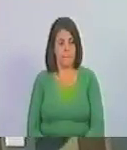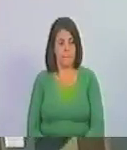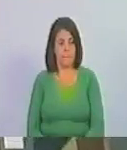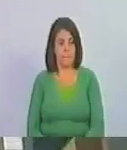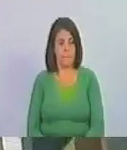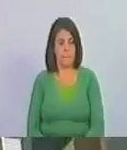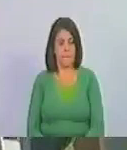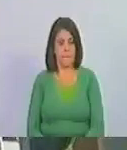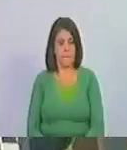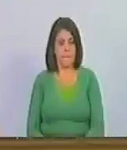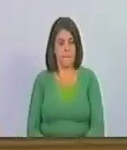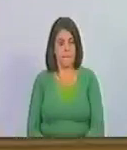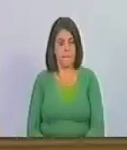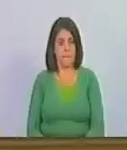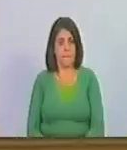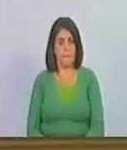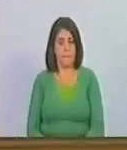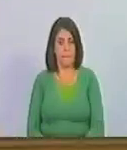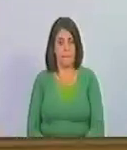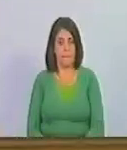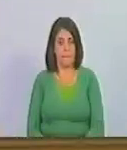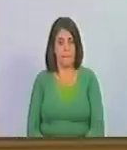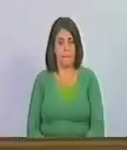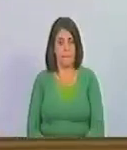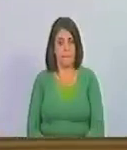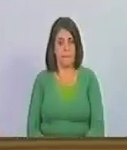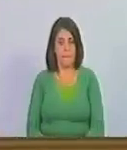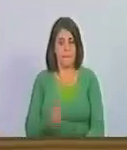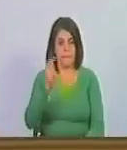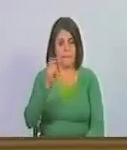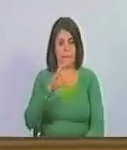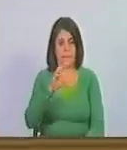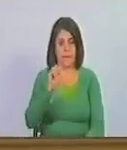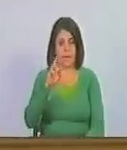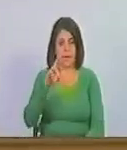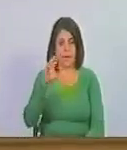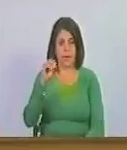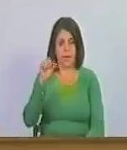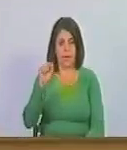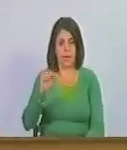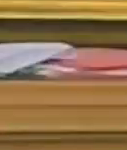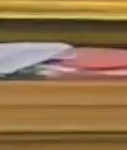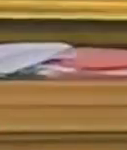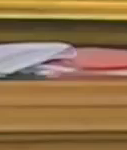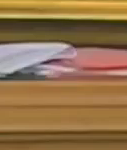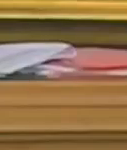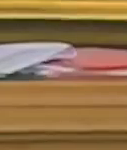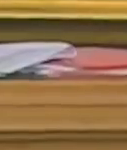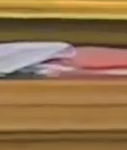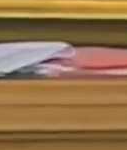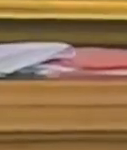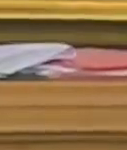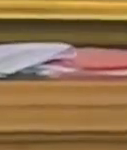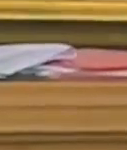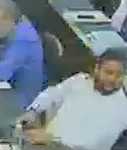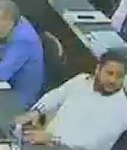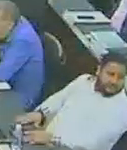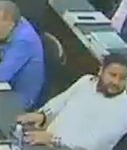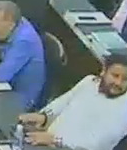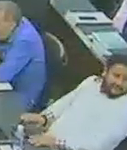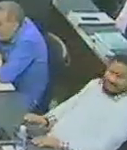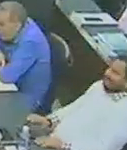dejamos en el derecho de palabra al diputado Carlos Gamarra solicita la tribuna de oradores se le concede